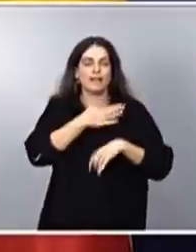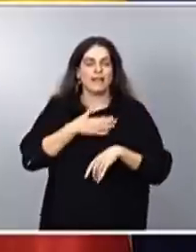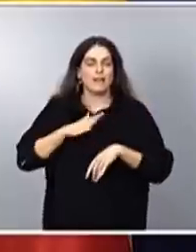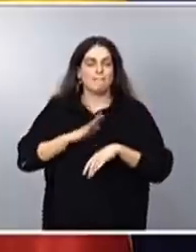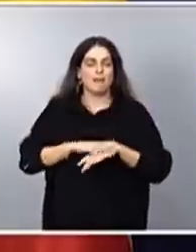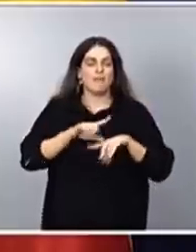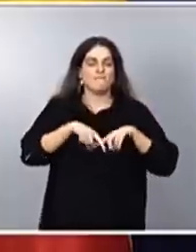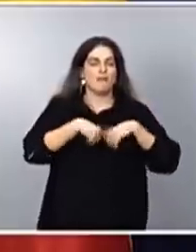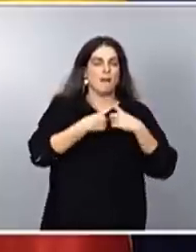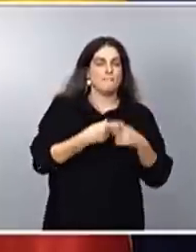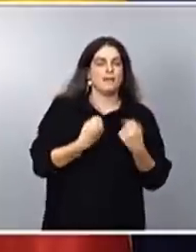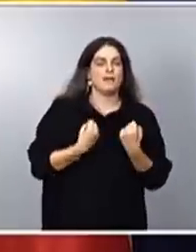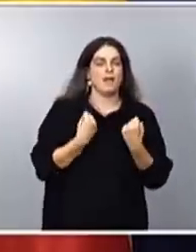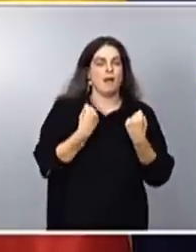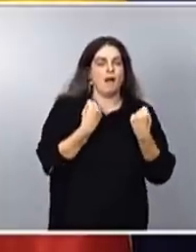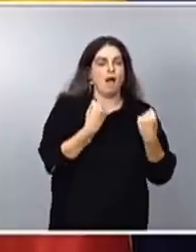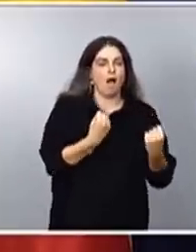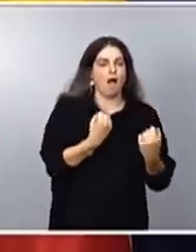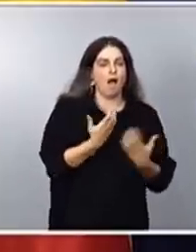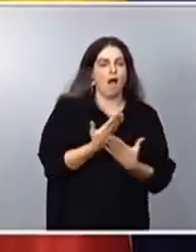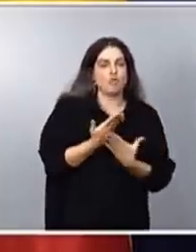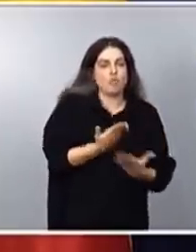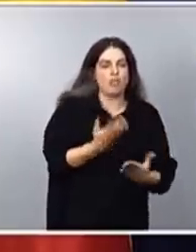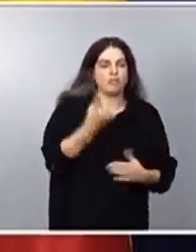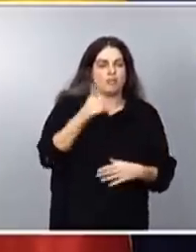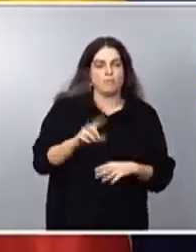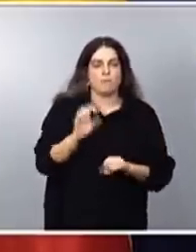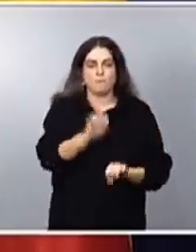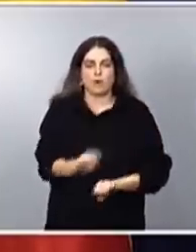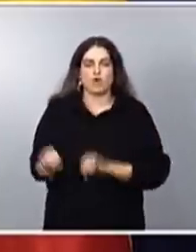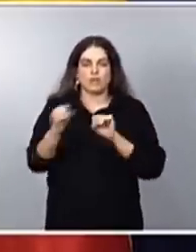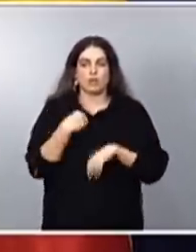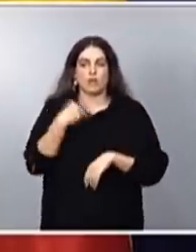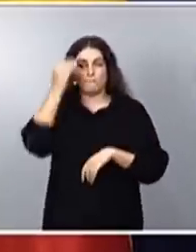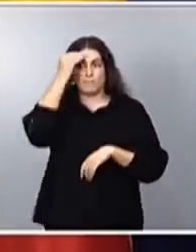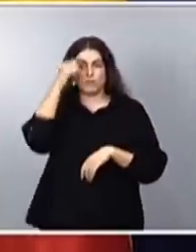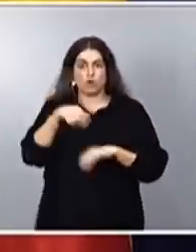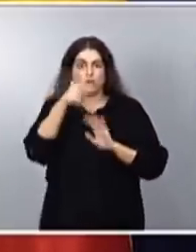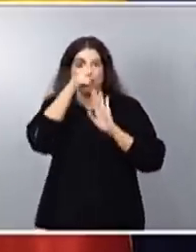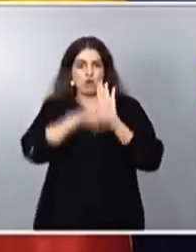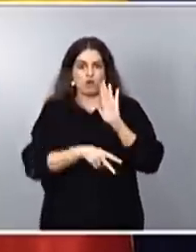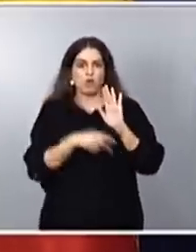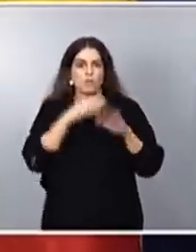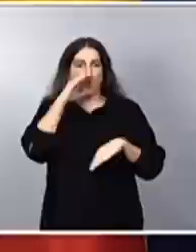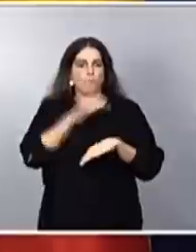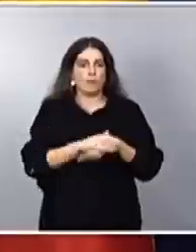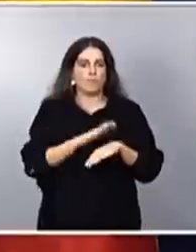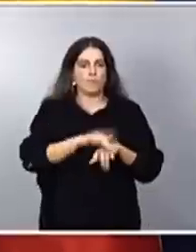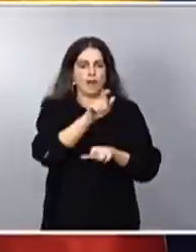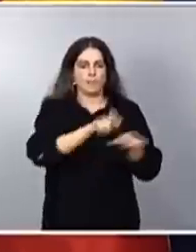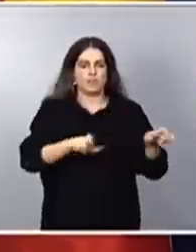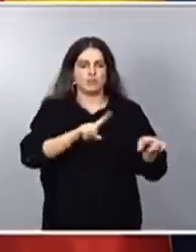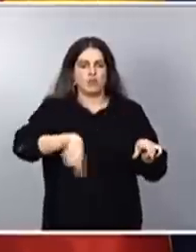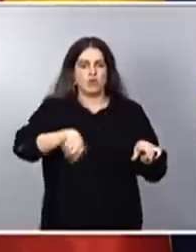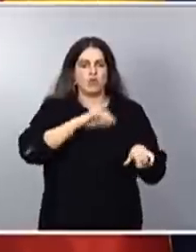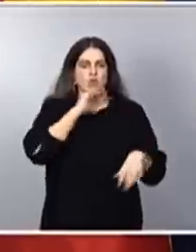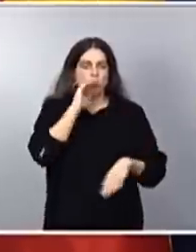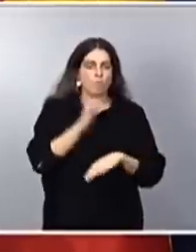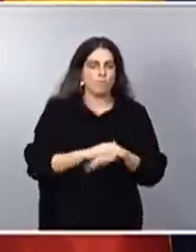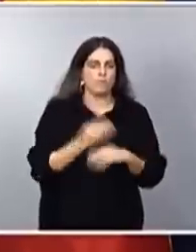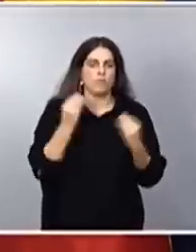familias. Sobre todo, creo que con esta norma cumplimos con la gente, cumplimos con la ciudadanía y cumplimos con todas las familias.